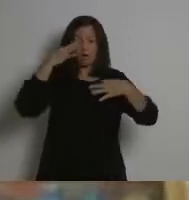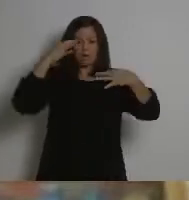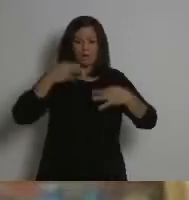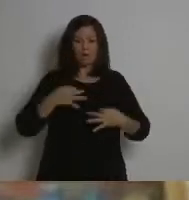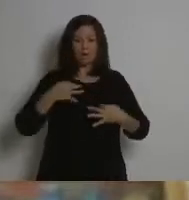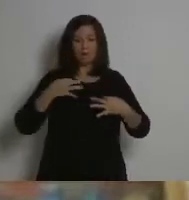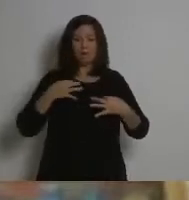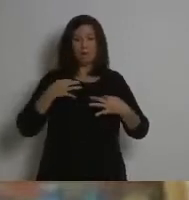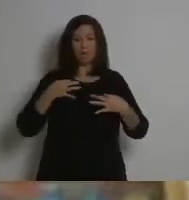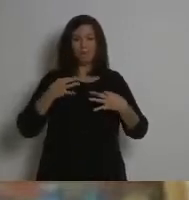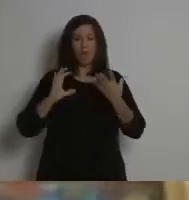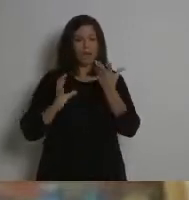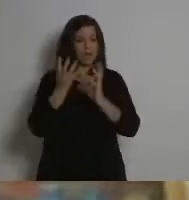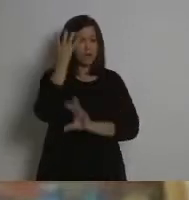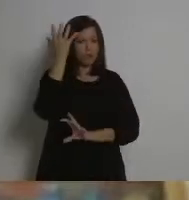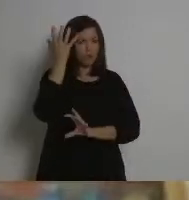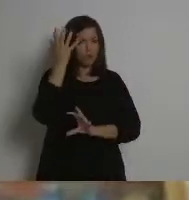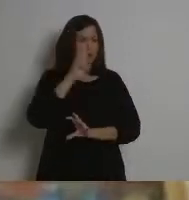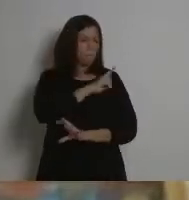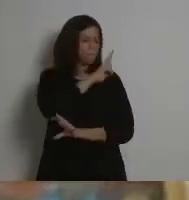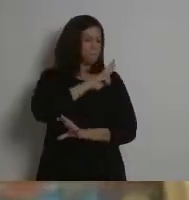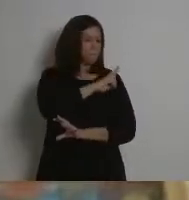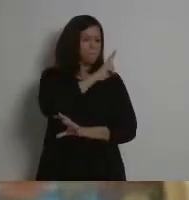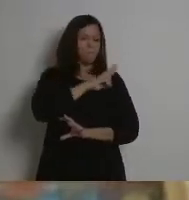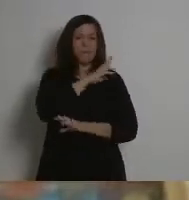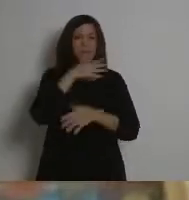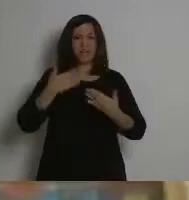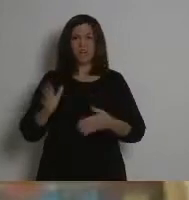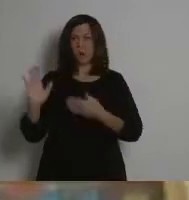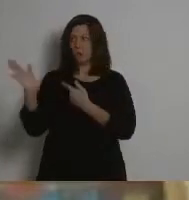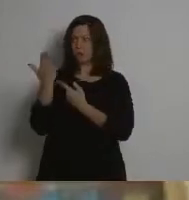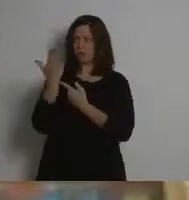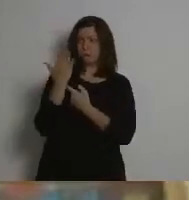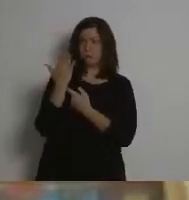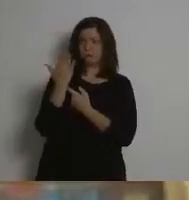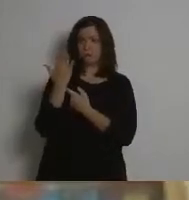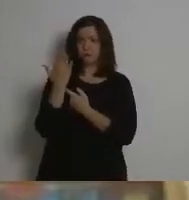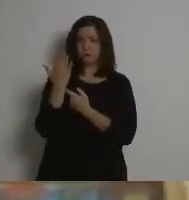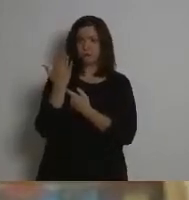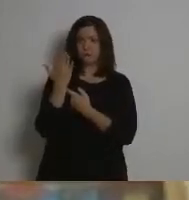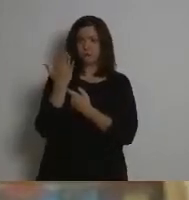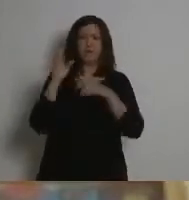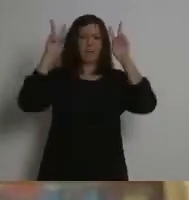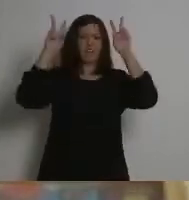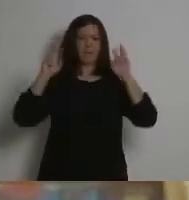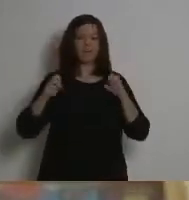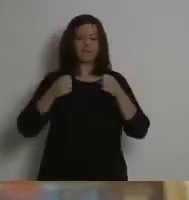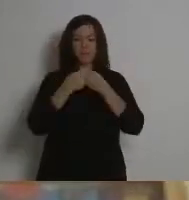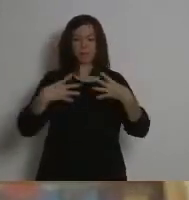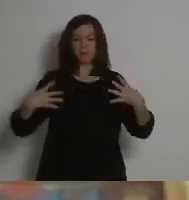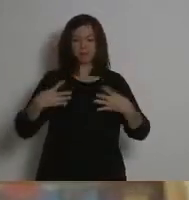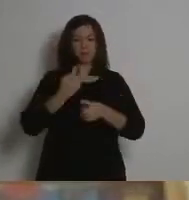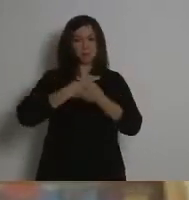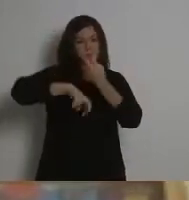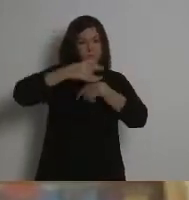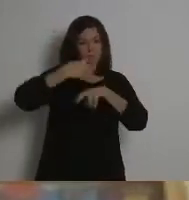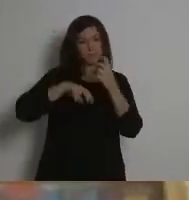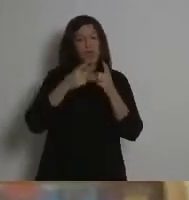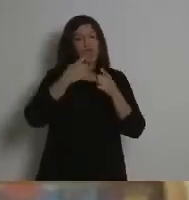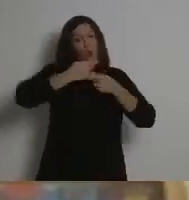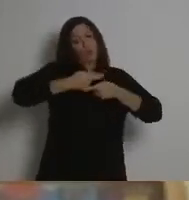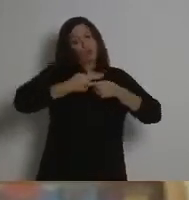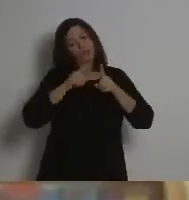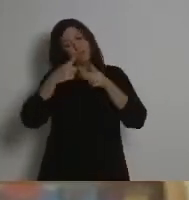revolución verde que se nos está presentando con las energías alternativas, con las